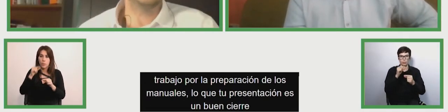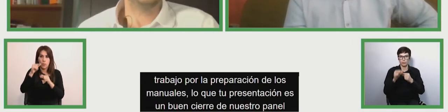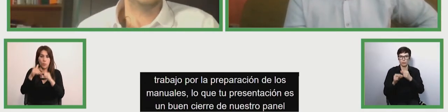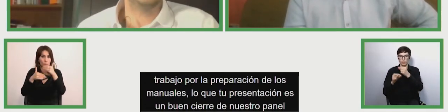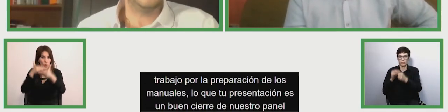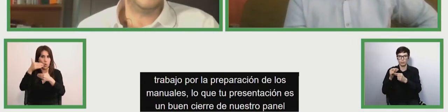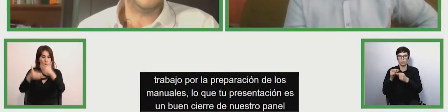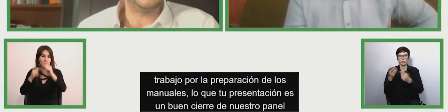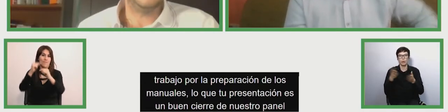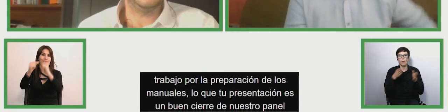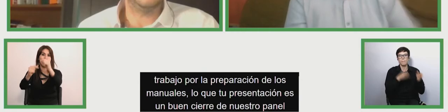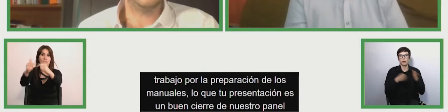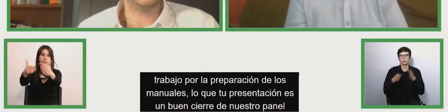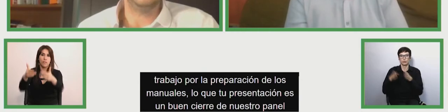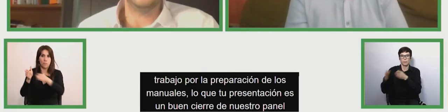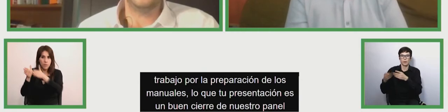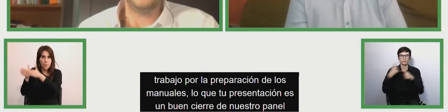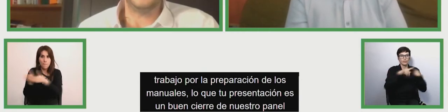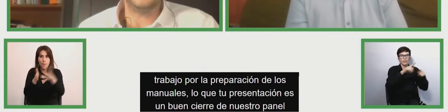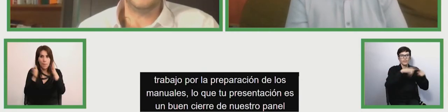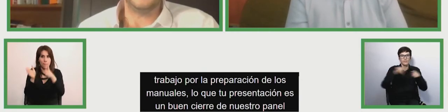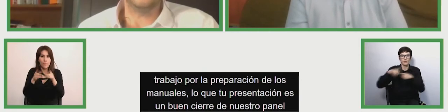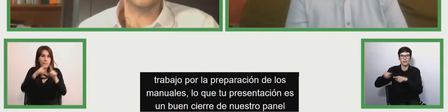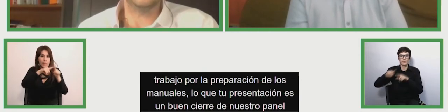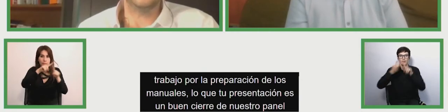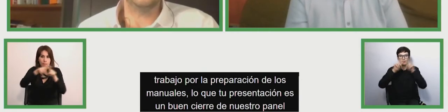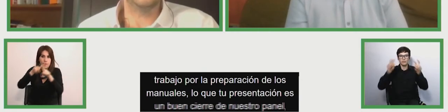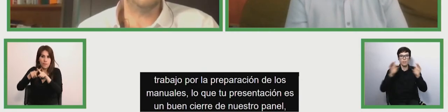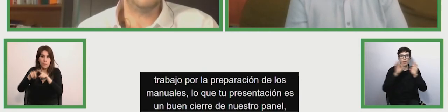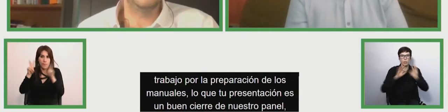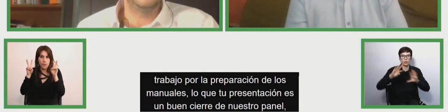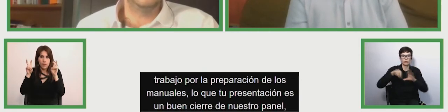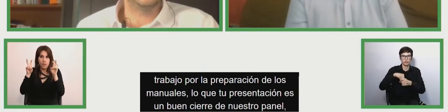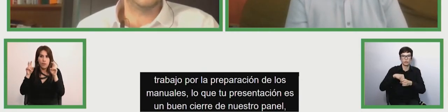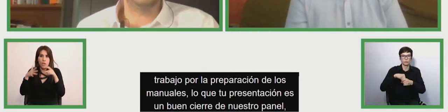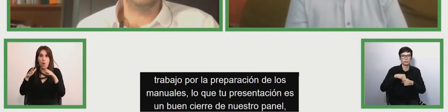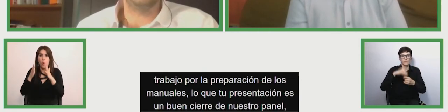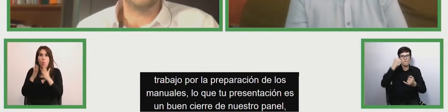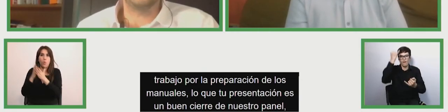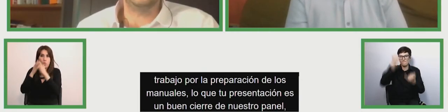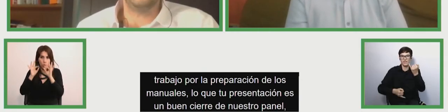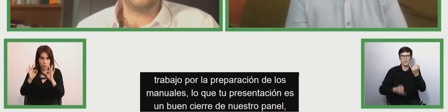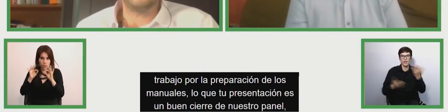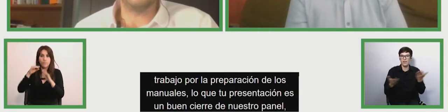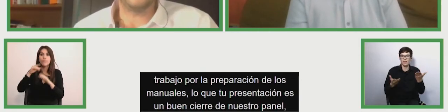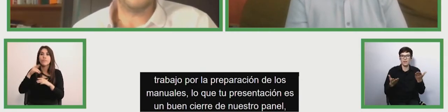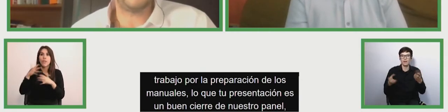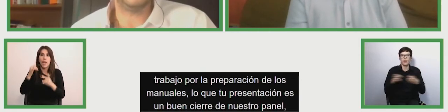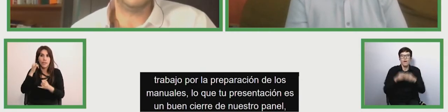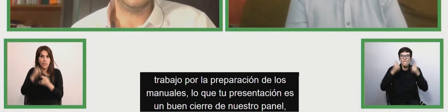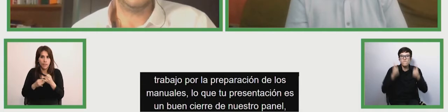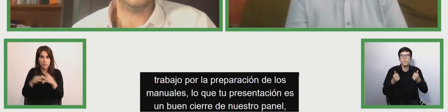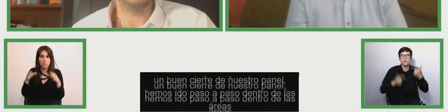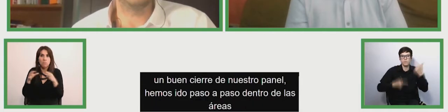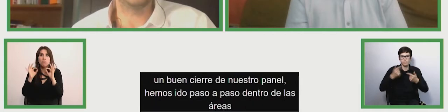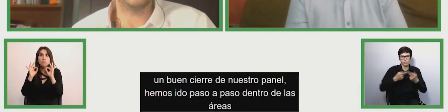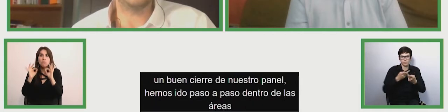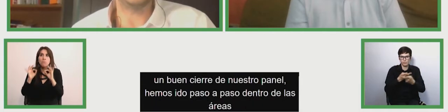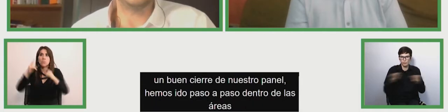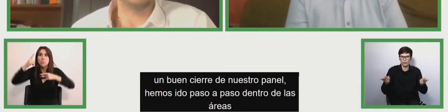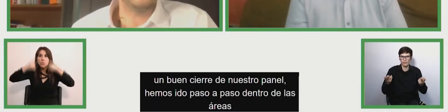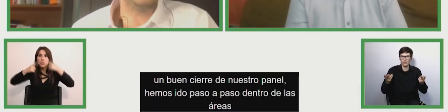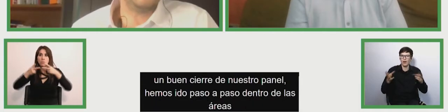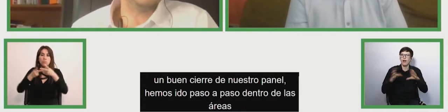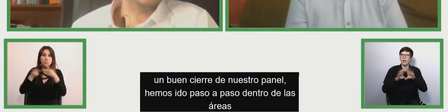dentro de las varias dimensiones de la educación inclusiva llegando por último a una buena práctica y a unos